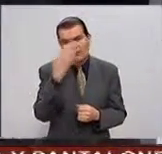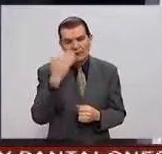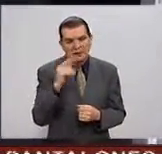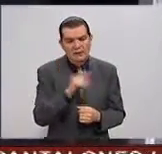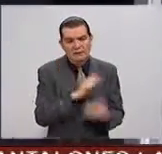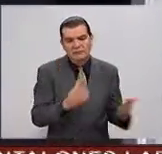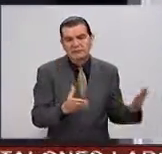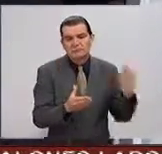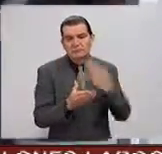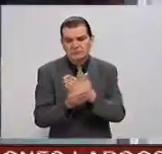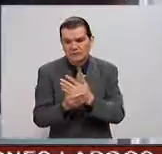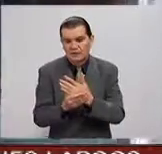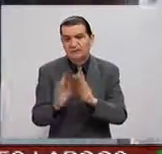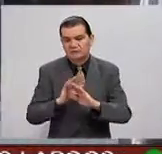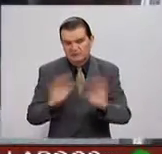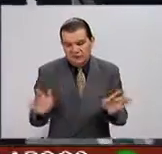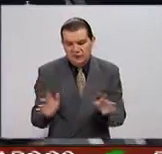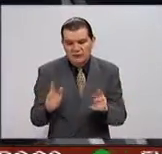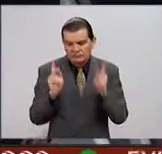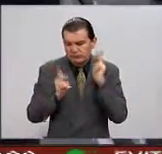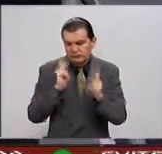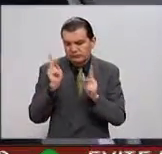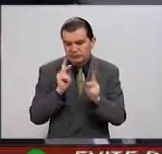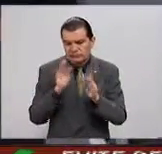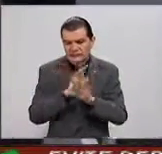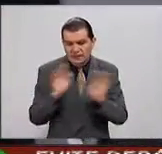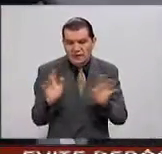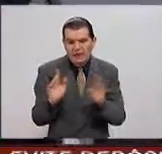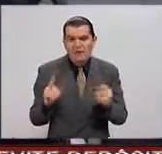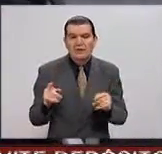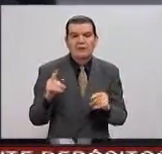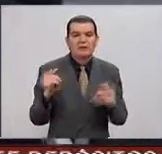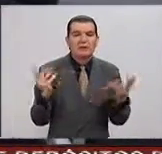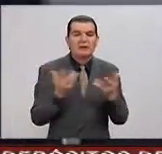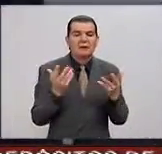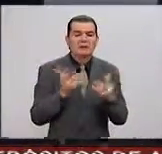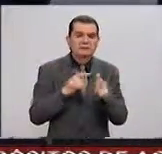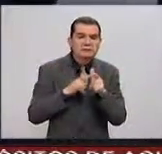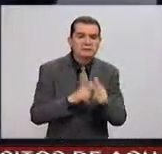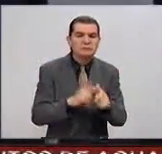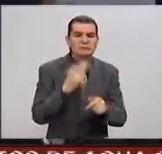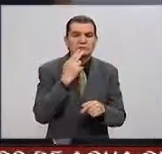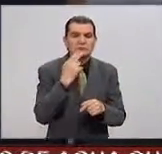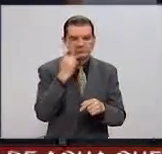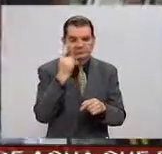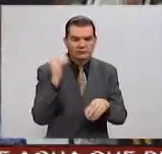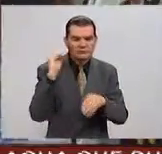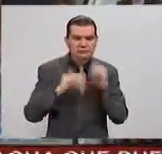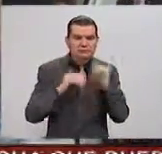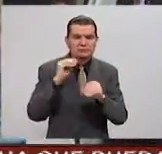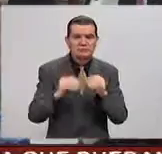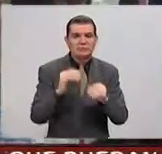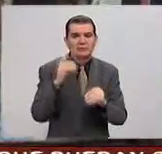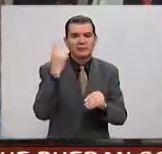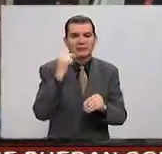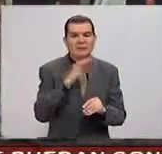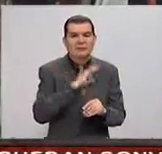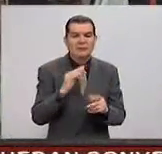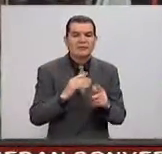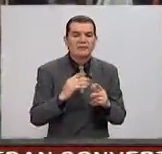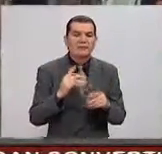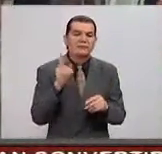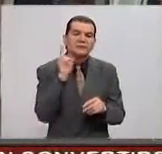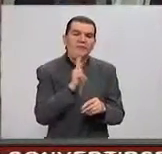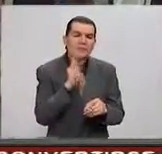luego de que se vaya de Cuba, siga haciendo uso de sus facultades ejecutivas para intentar